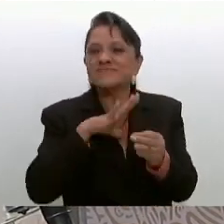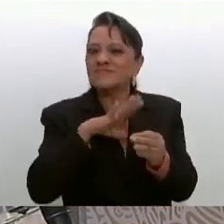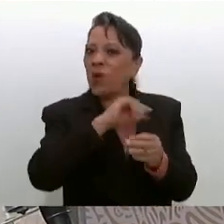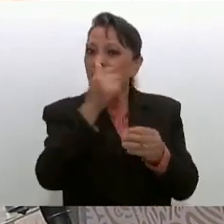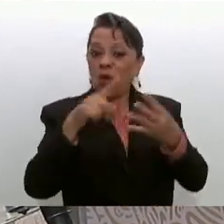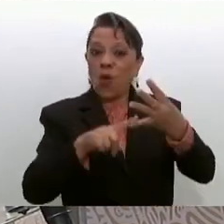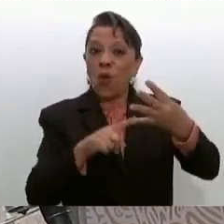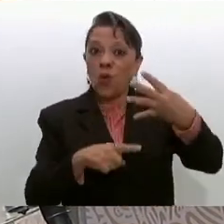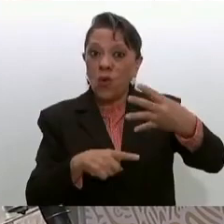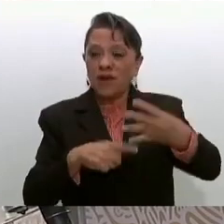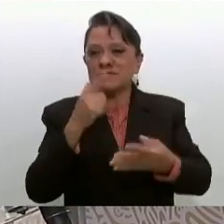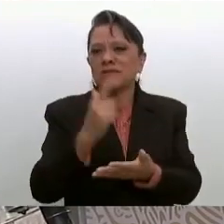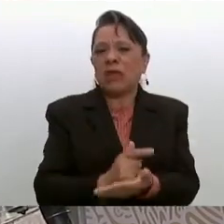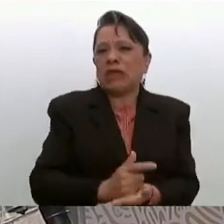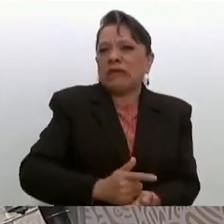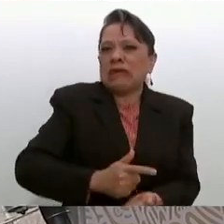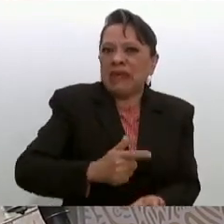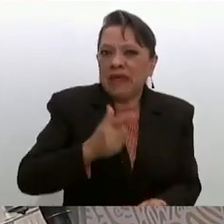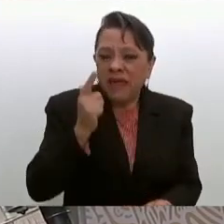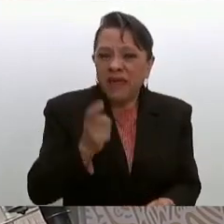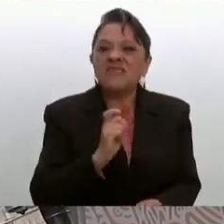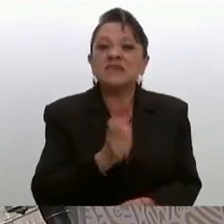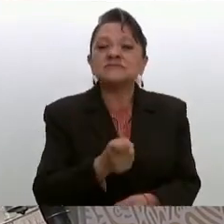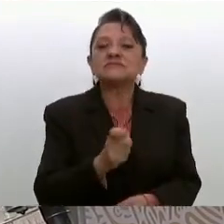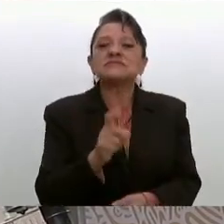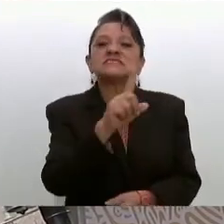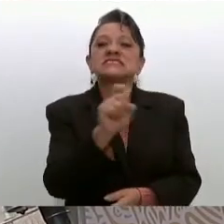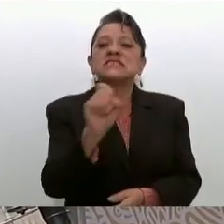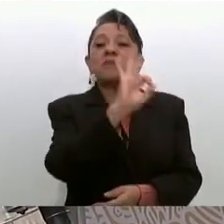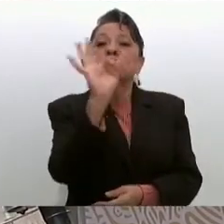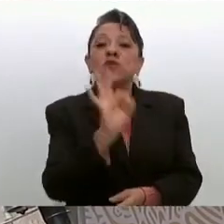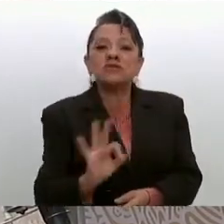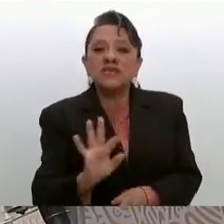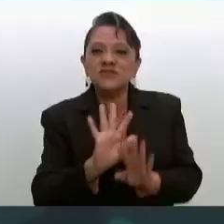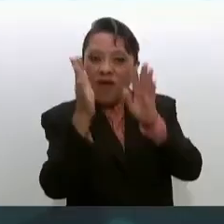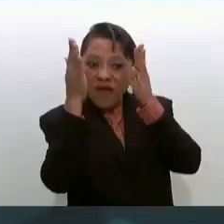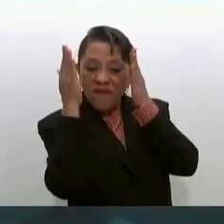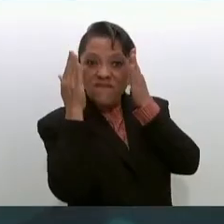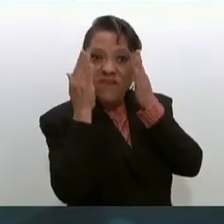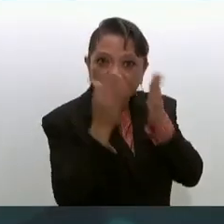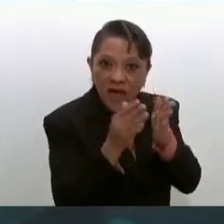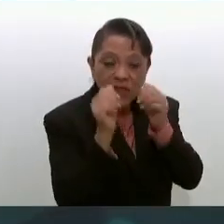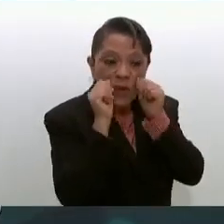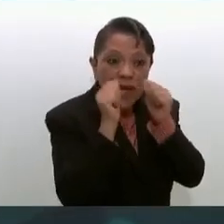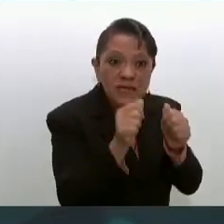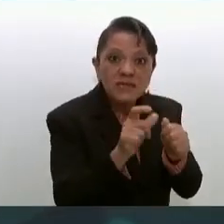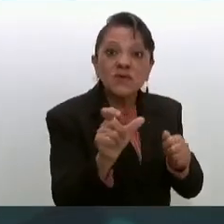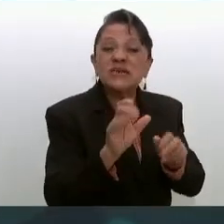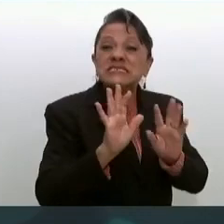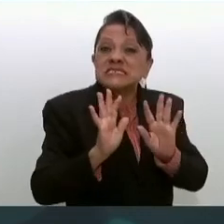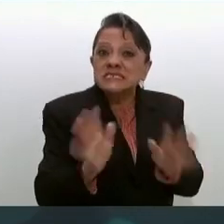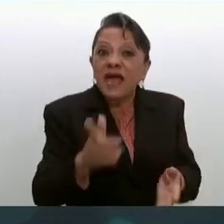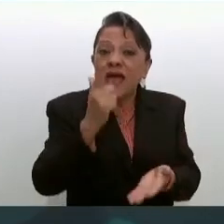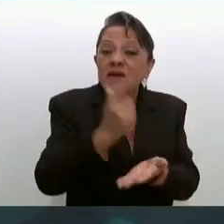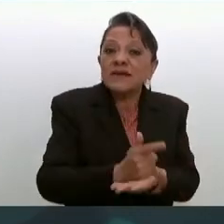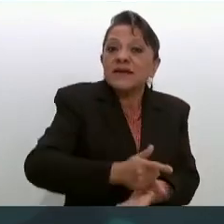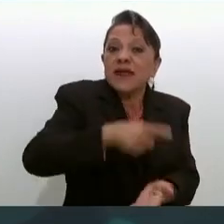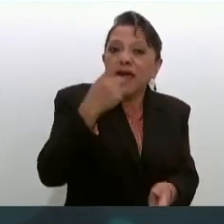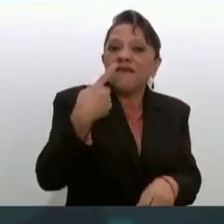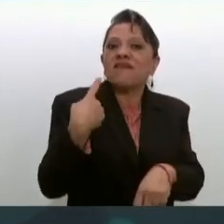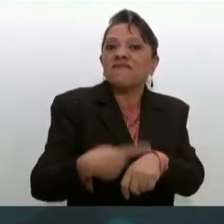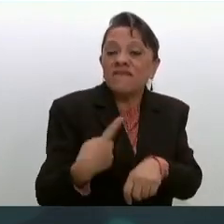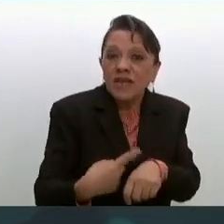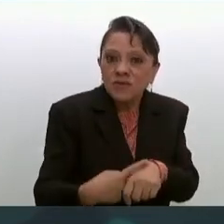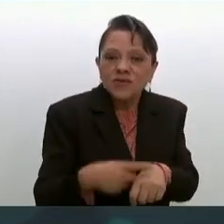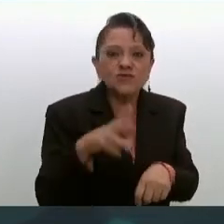grave, era 100 por ciento curativo, estaba enfocado en la atención de enfermedades y no en la prevención de las